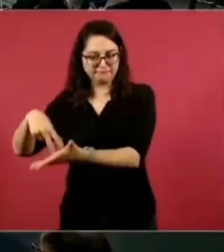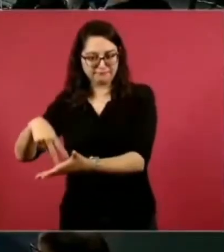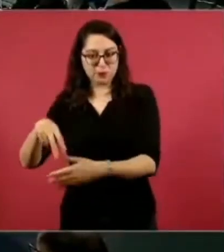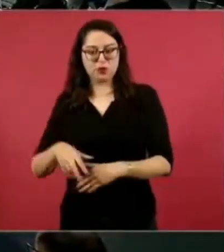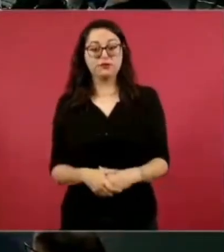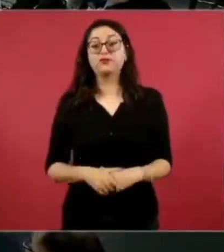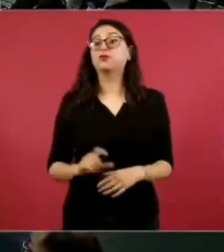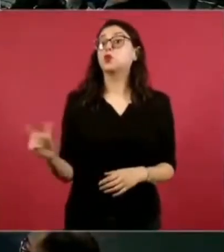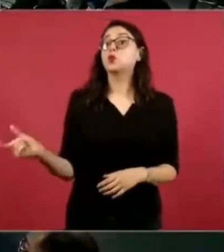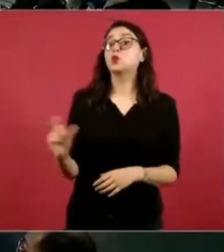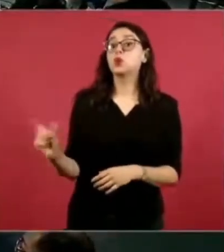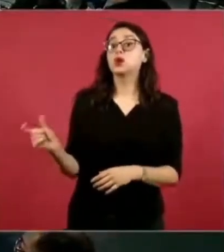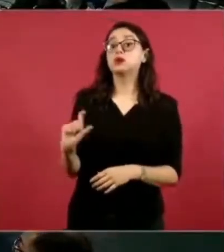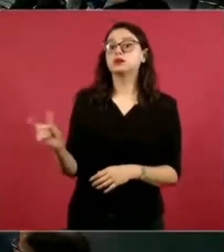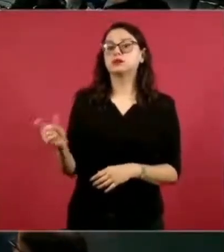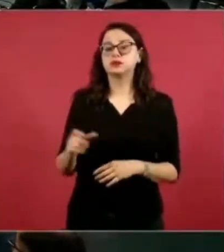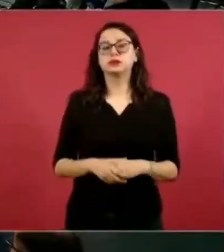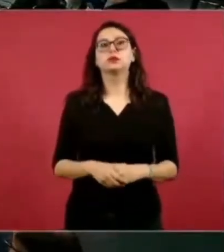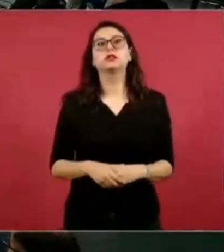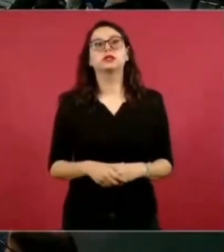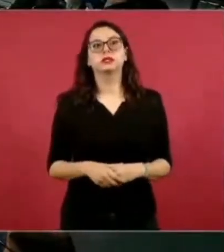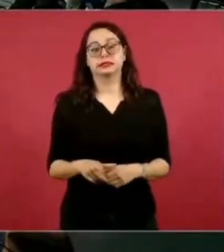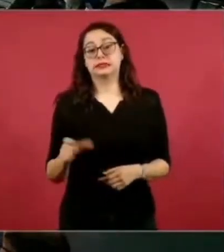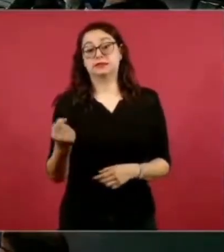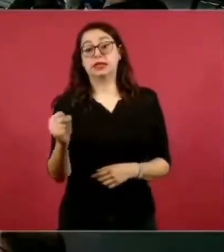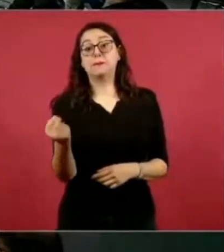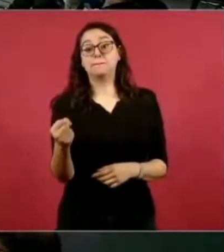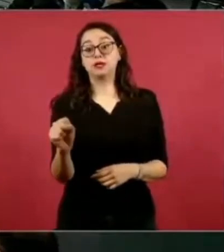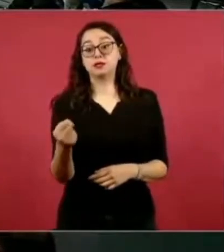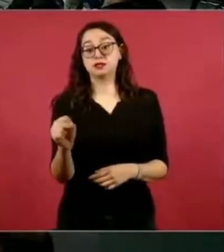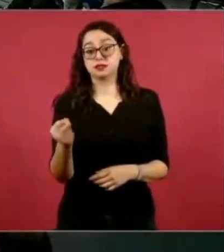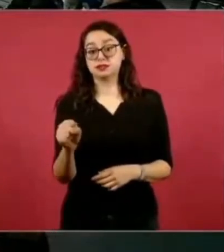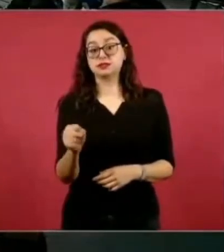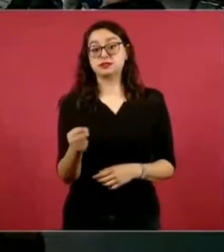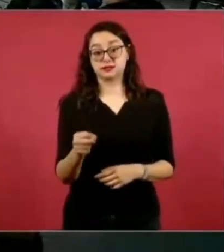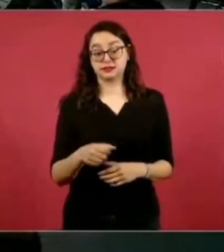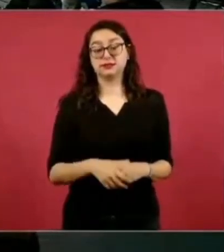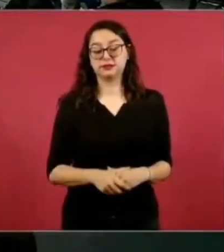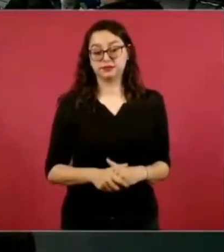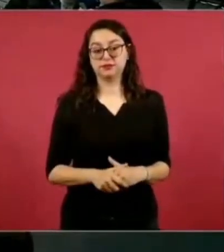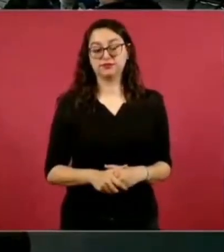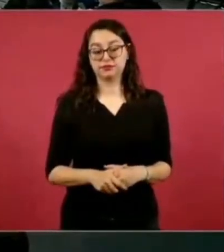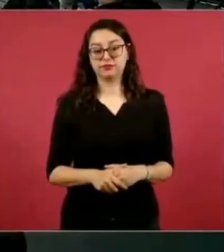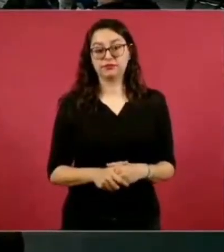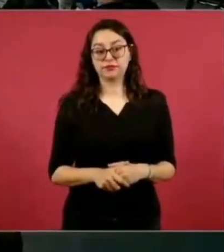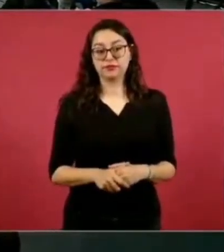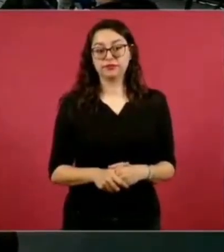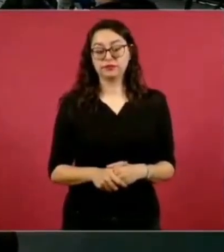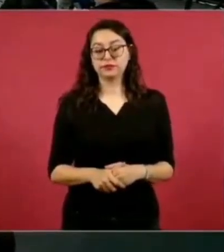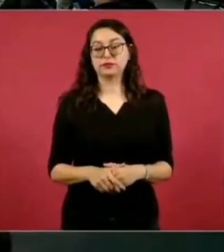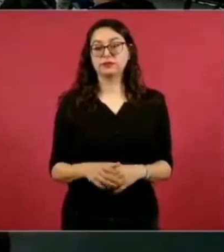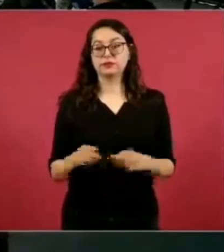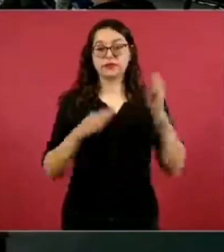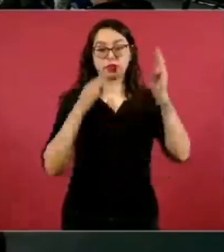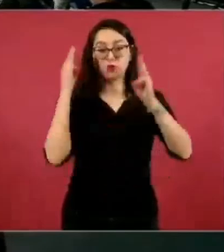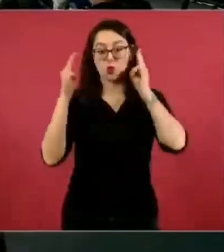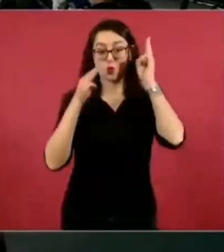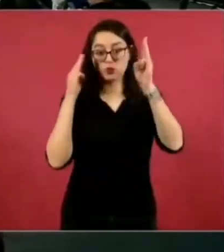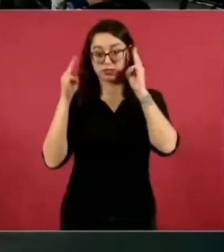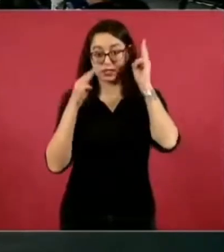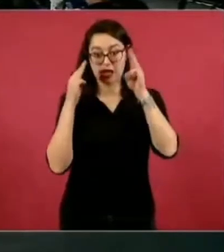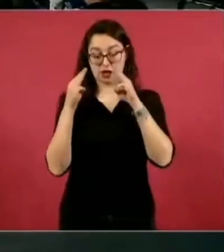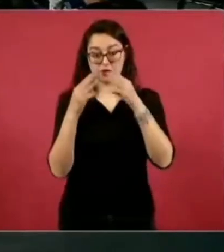a principios de septiembre vamos a inaugurar dos espacios dedicados